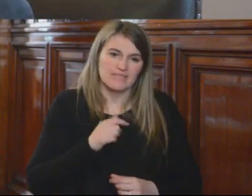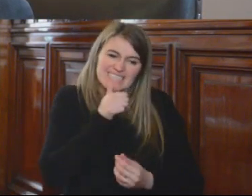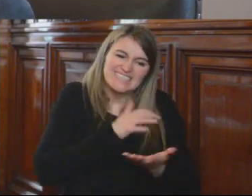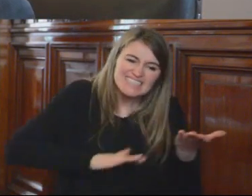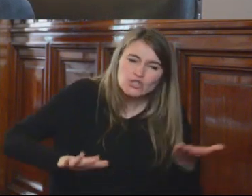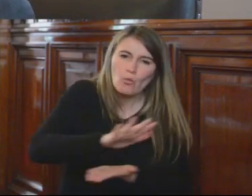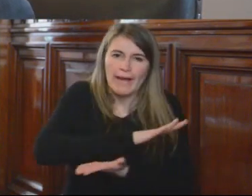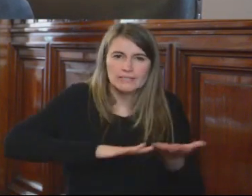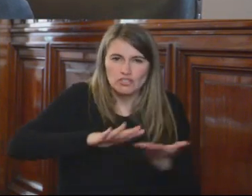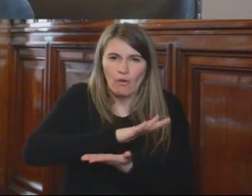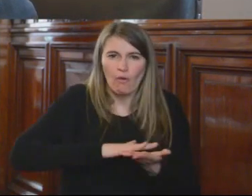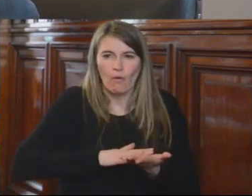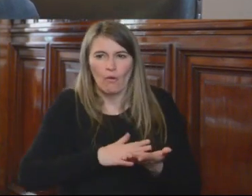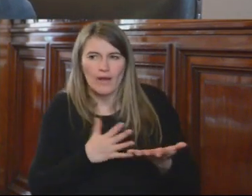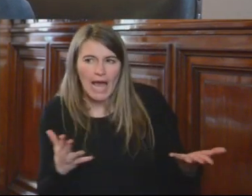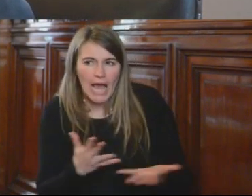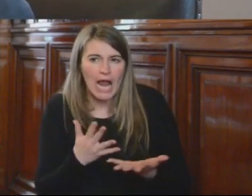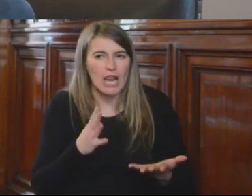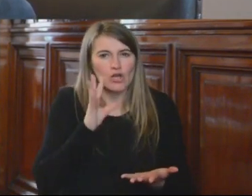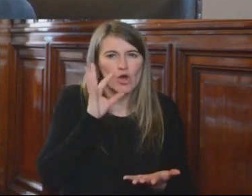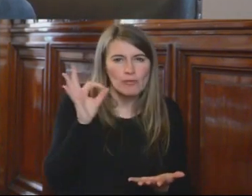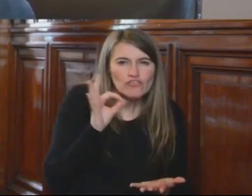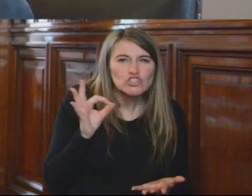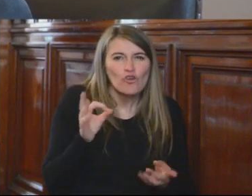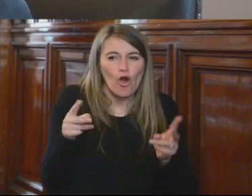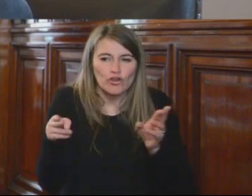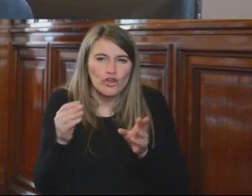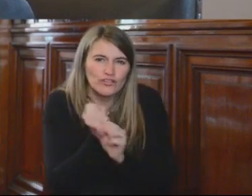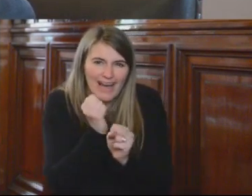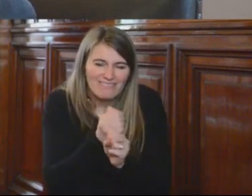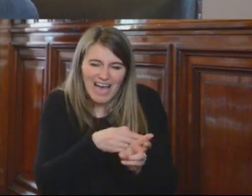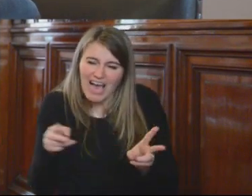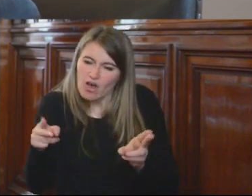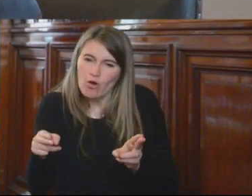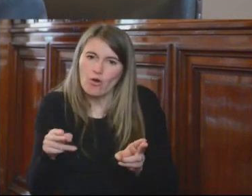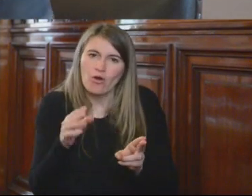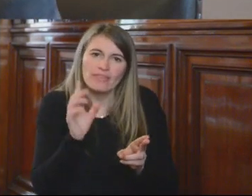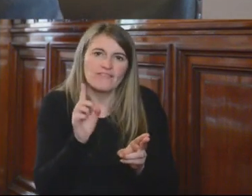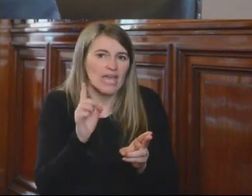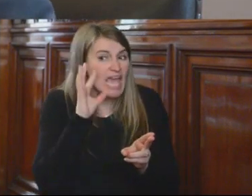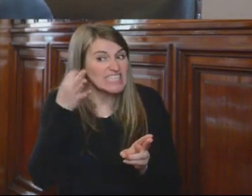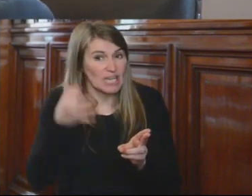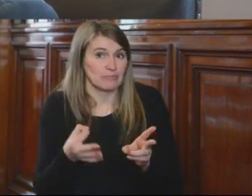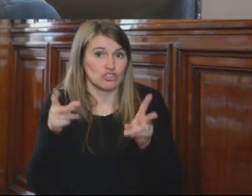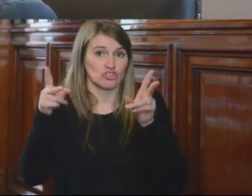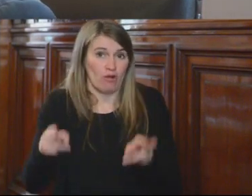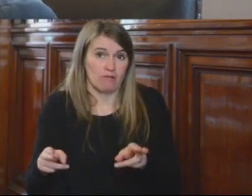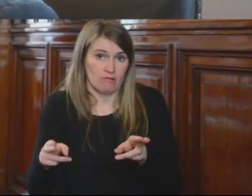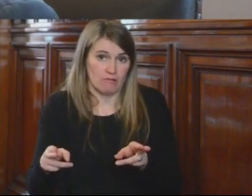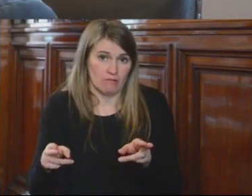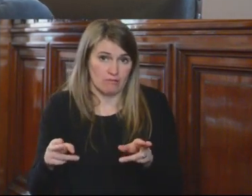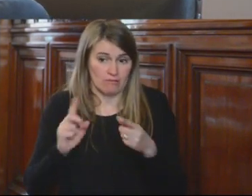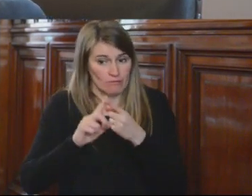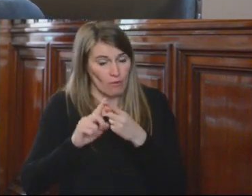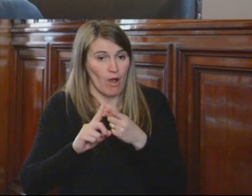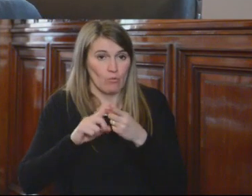de provisionalidad o de transitoriedad, debe tener un carácter excepcional. Y entonces